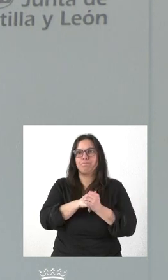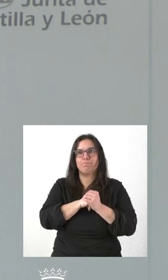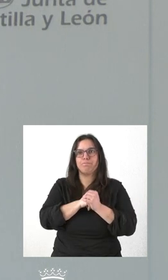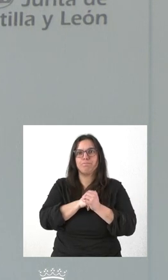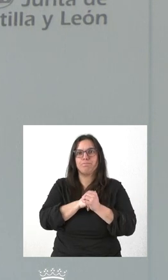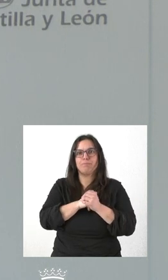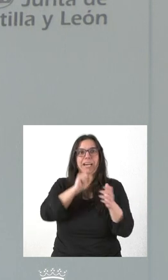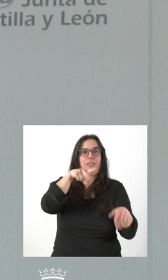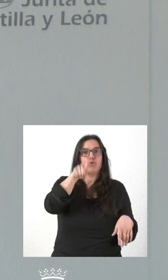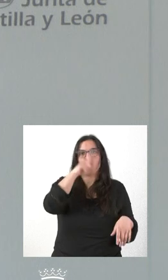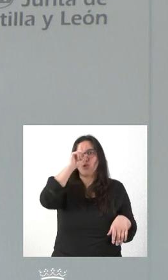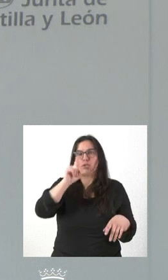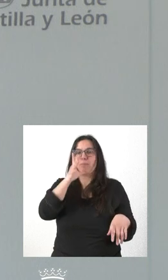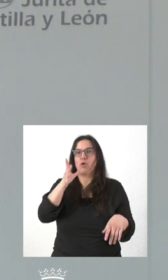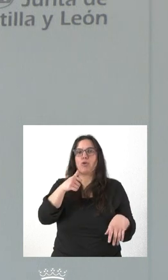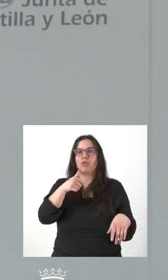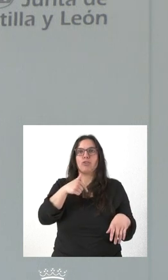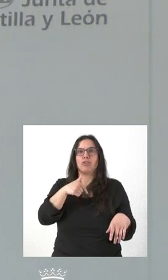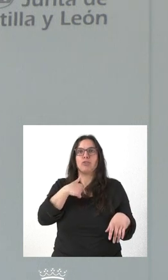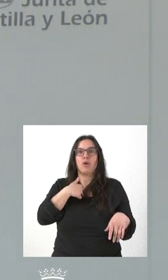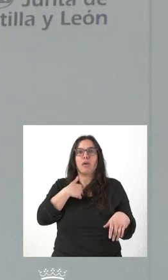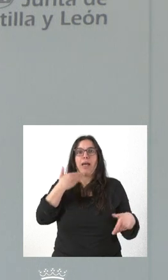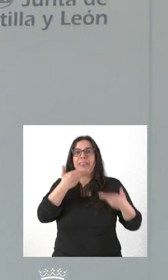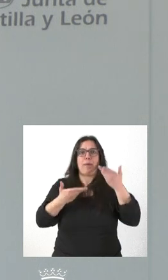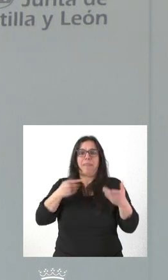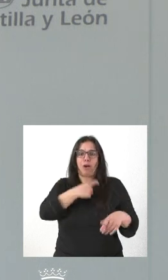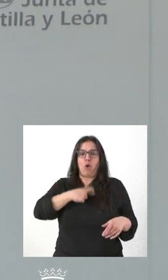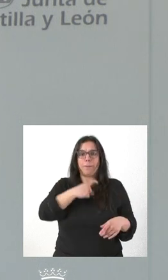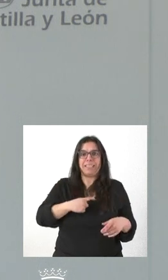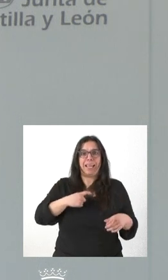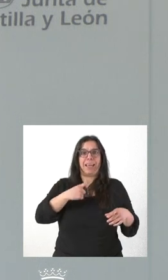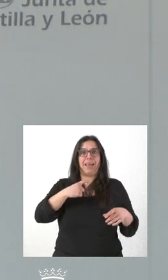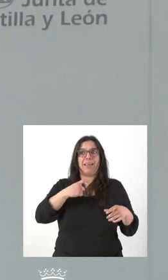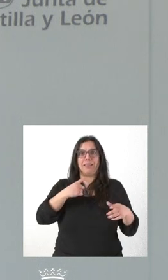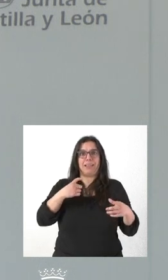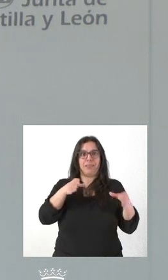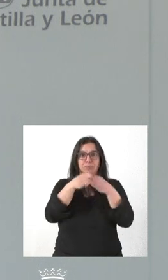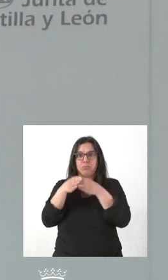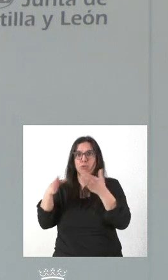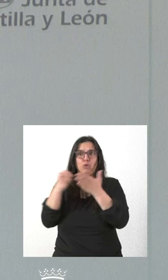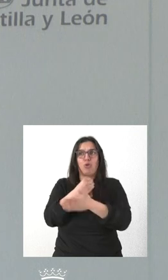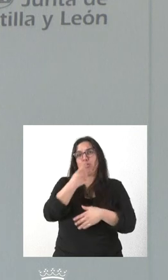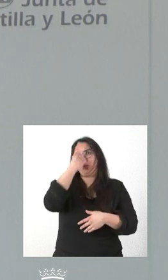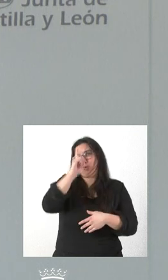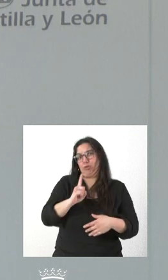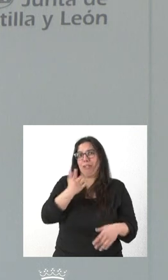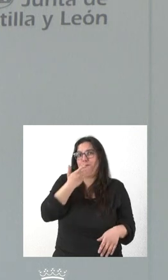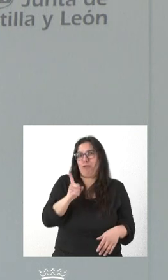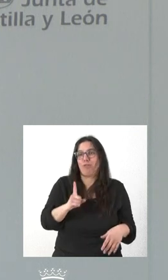Tampoco me sé todas las demandas de todos los comités de empresa en todos los entros de trabajo de la Junta de Castilla y León.